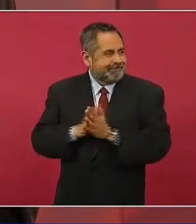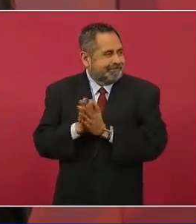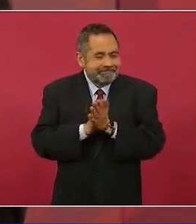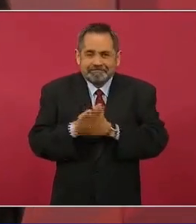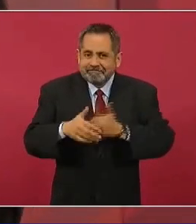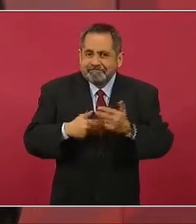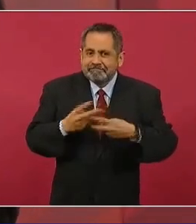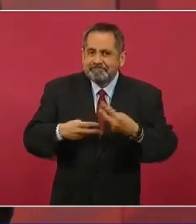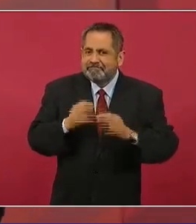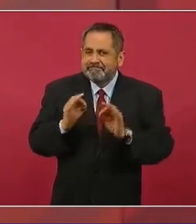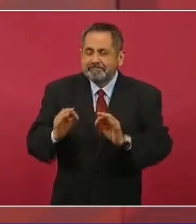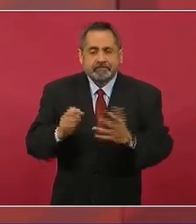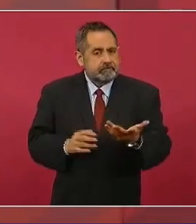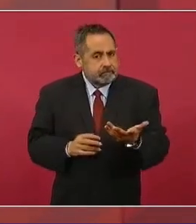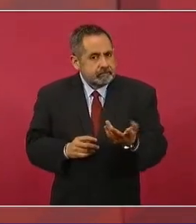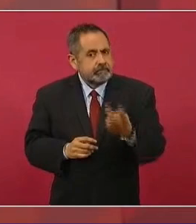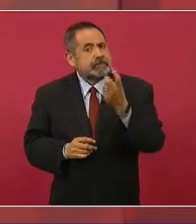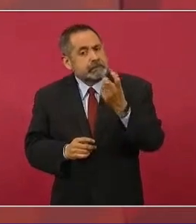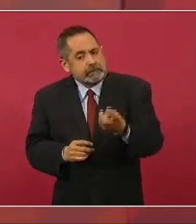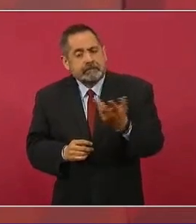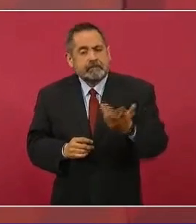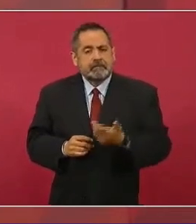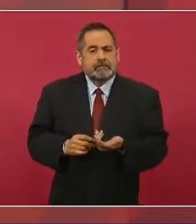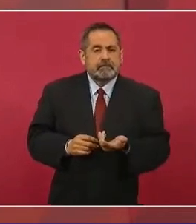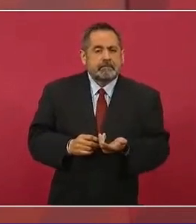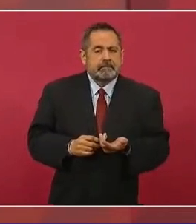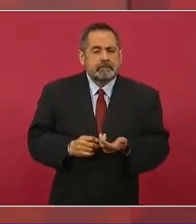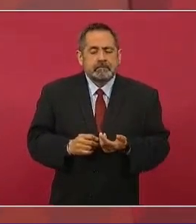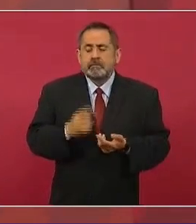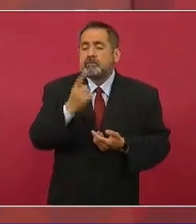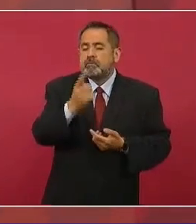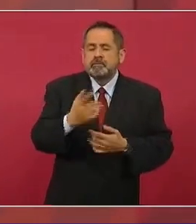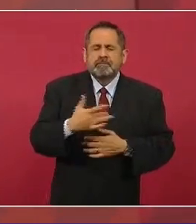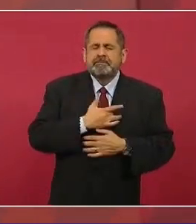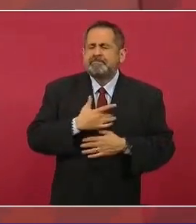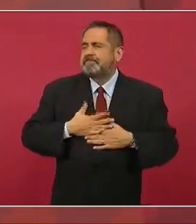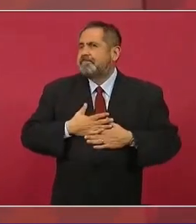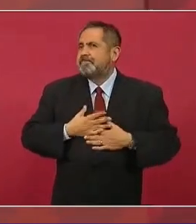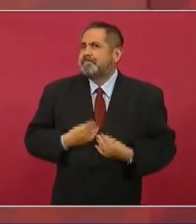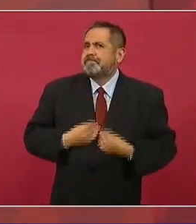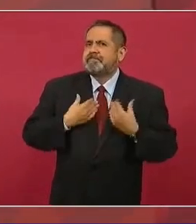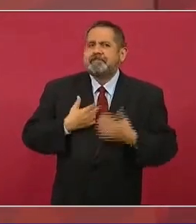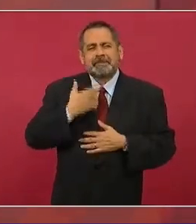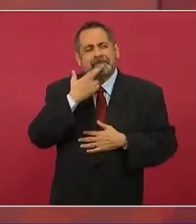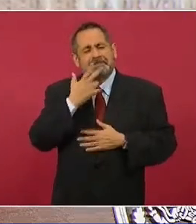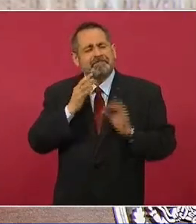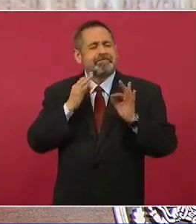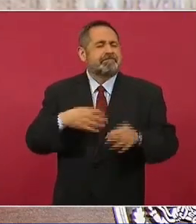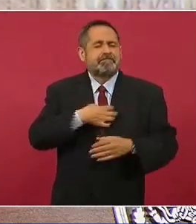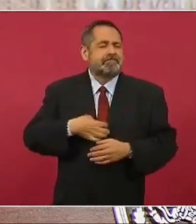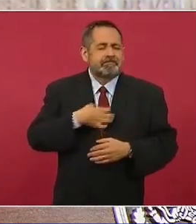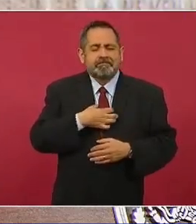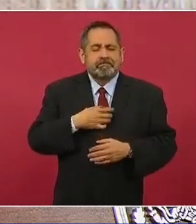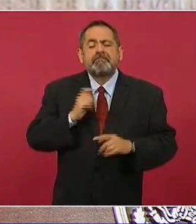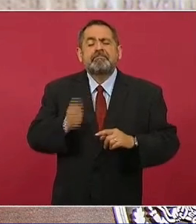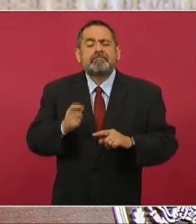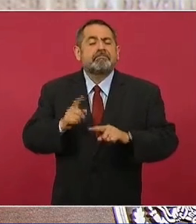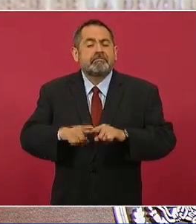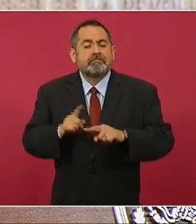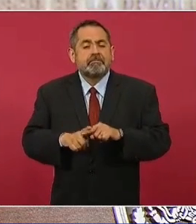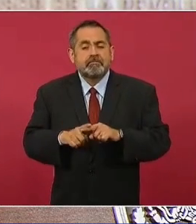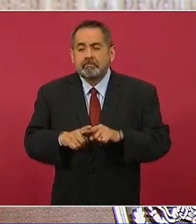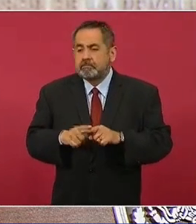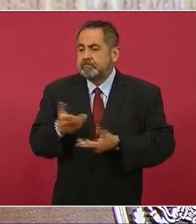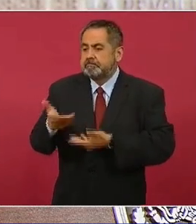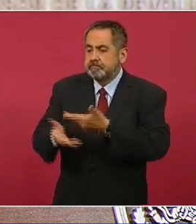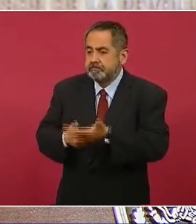No puede haber una cosa que produzca más satisfacción que